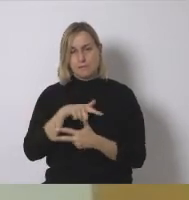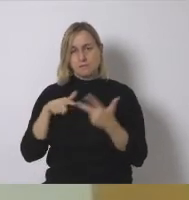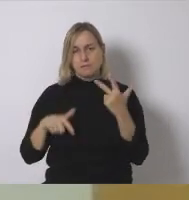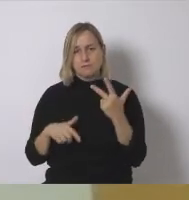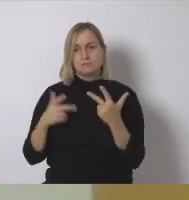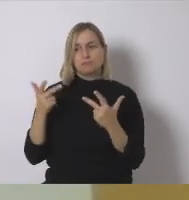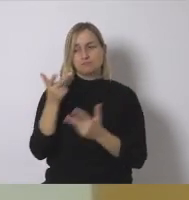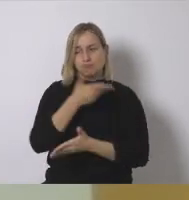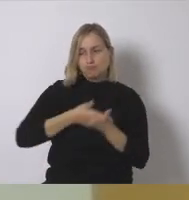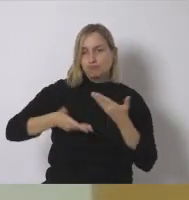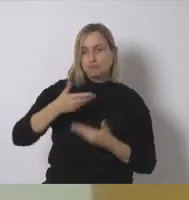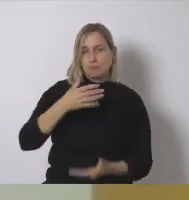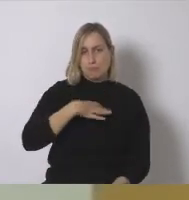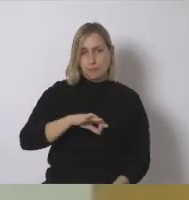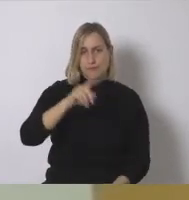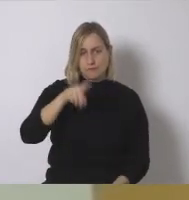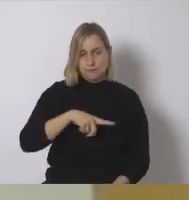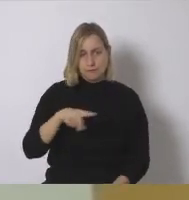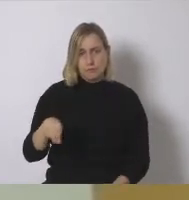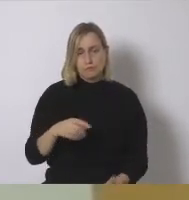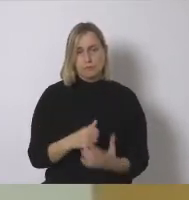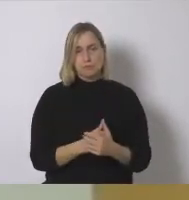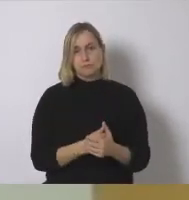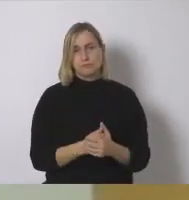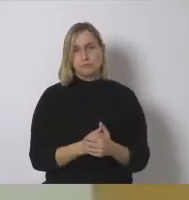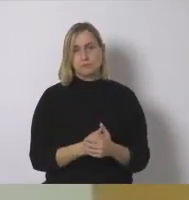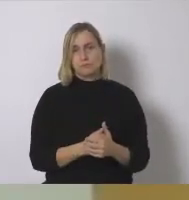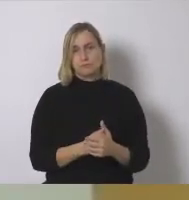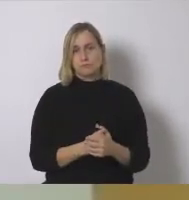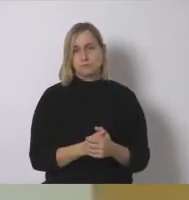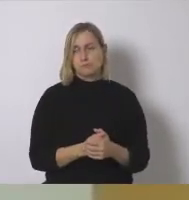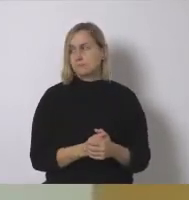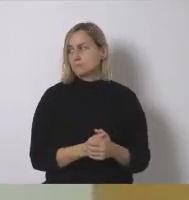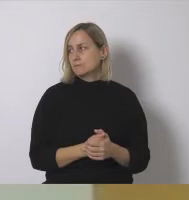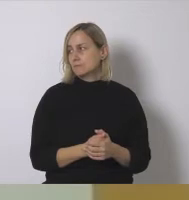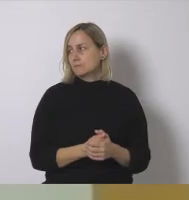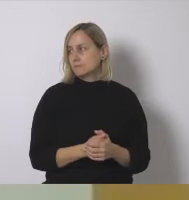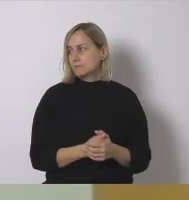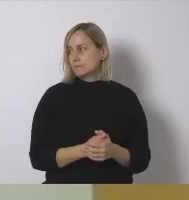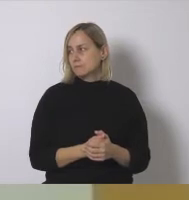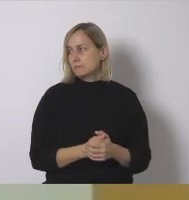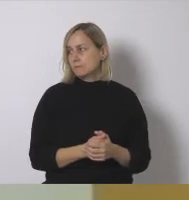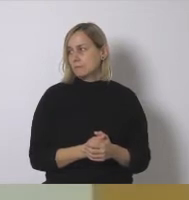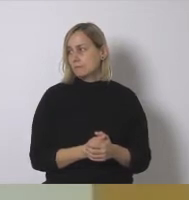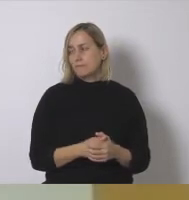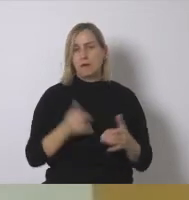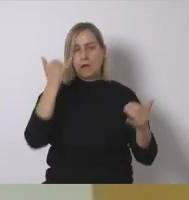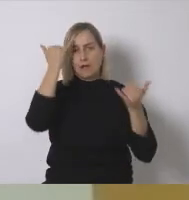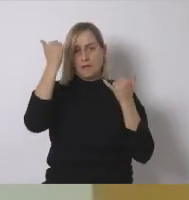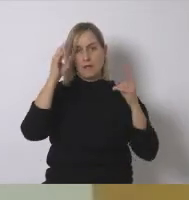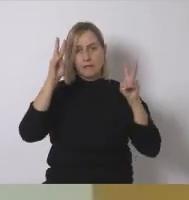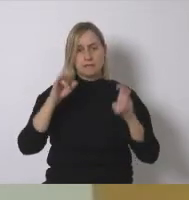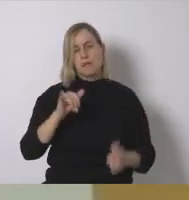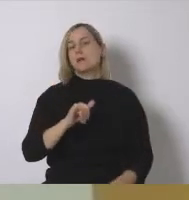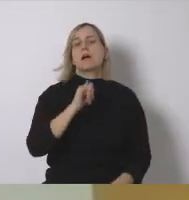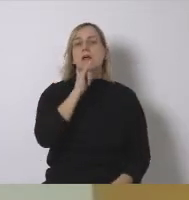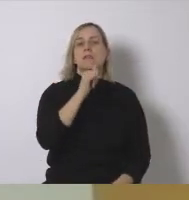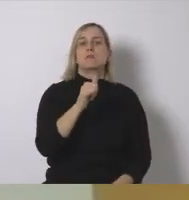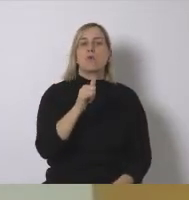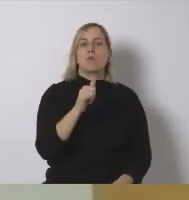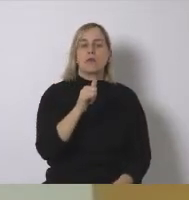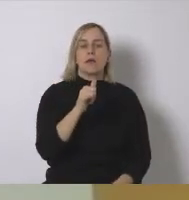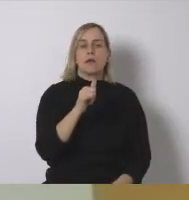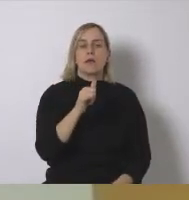entidades con proyectos de renovables y los agricultores y cómo se puede hacer y también hay otras